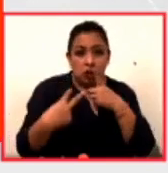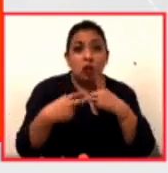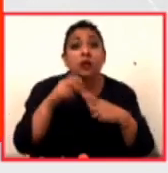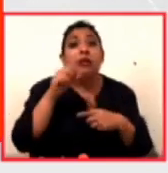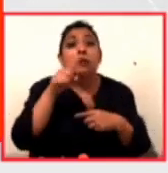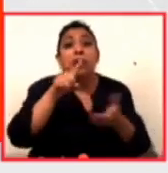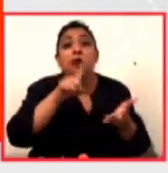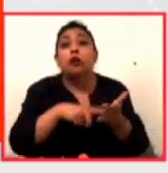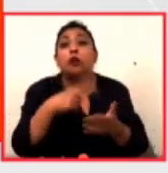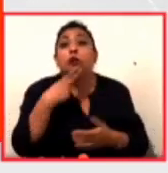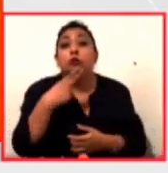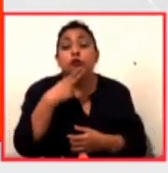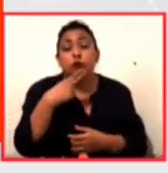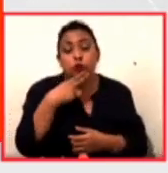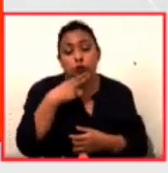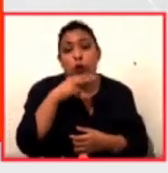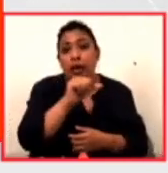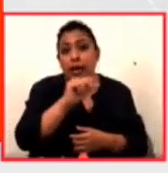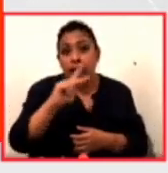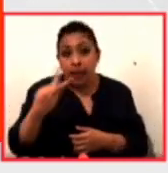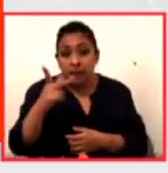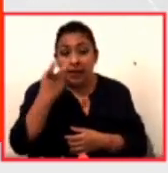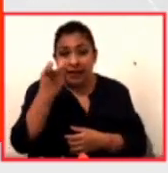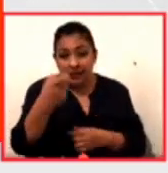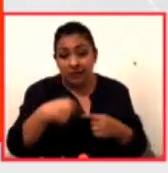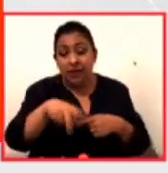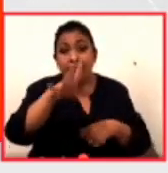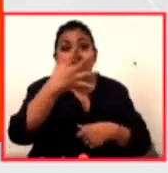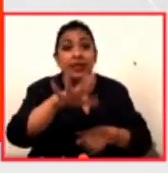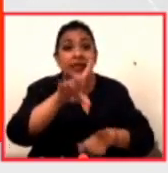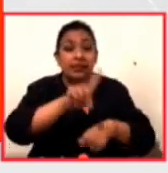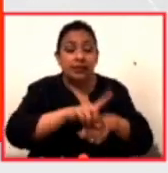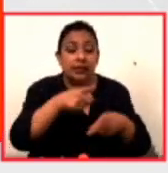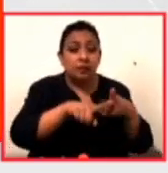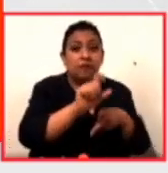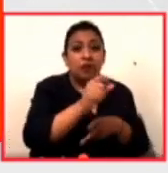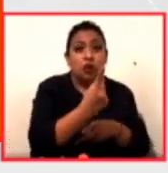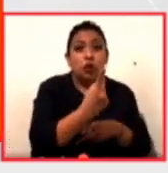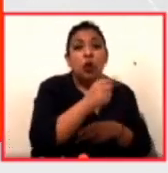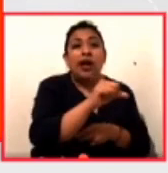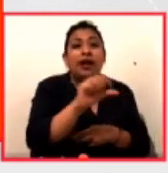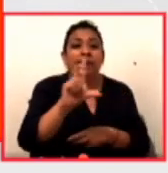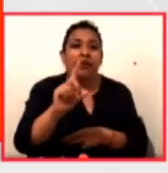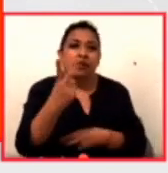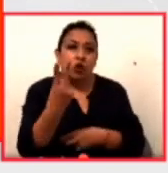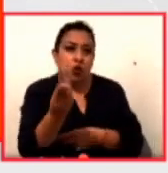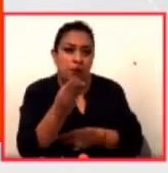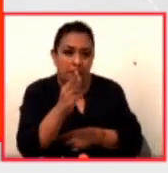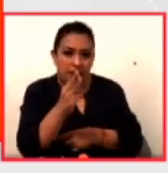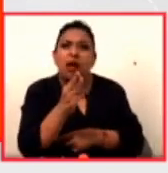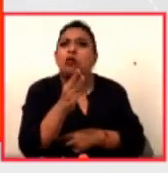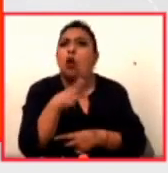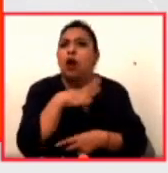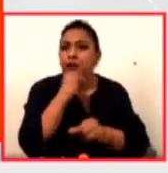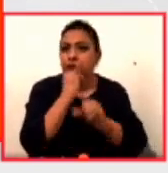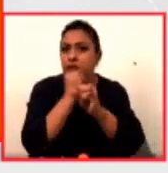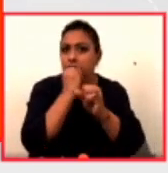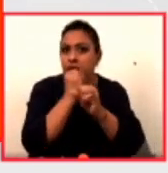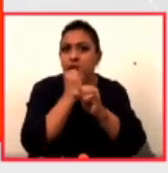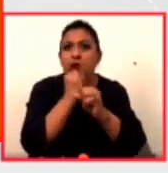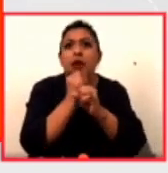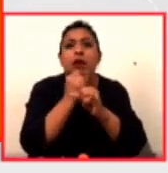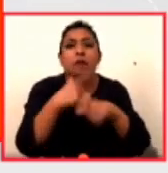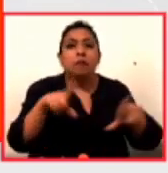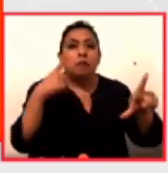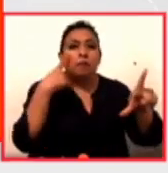plataformas digitales. Esta edición dura 10 días, del 21 al 31 de mayo y se transmite de forma virtual a través del portal